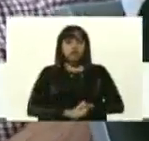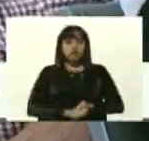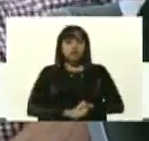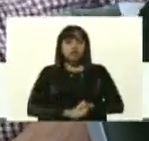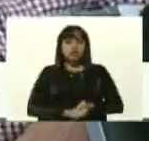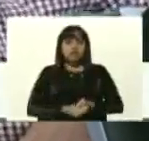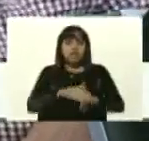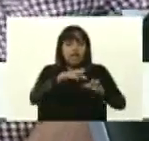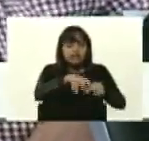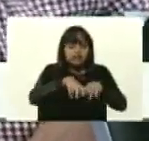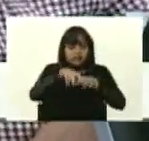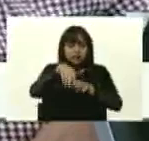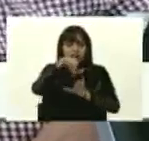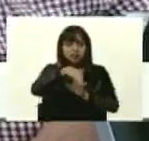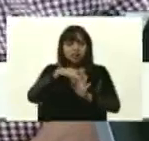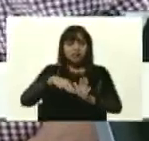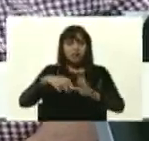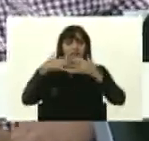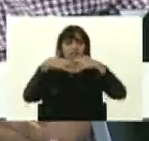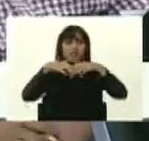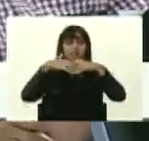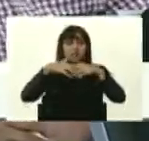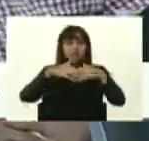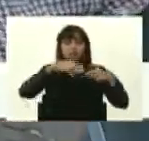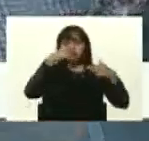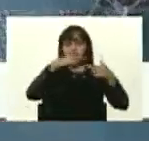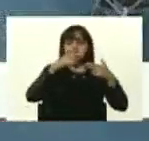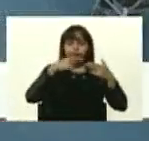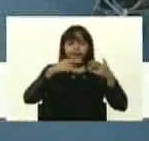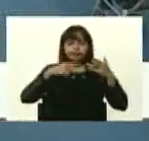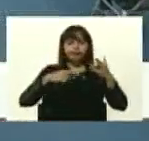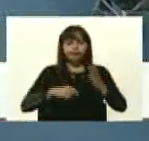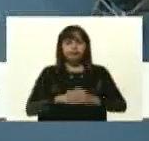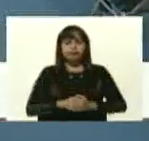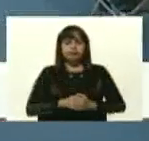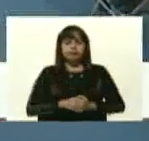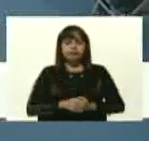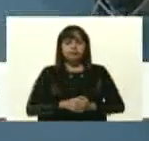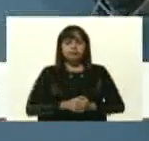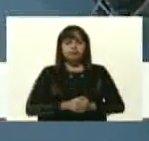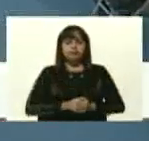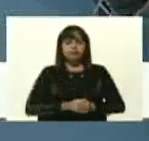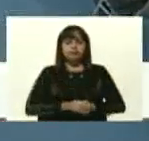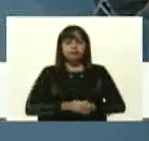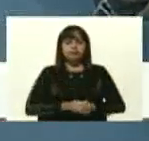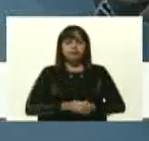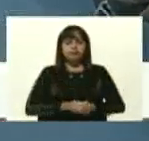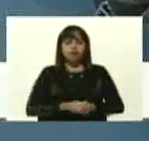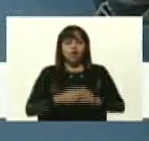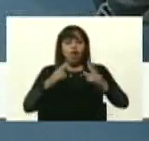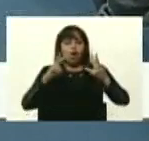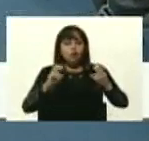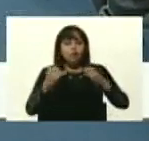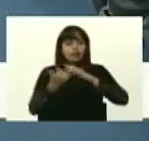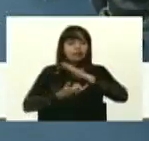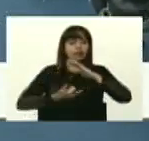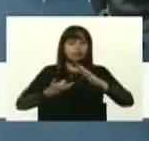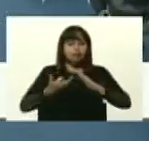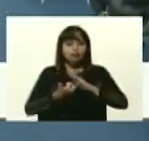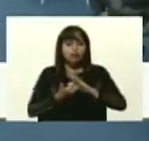agricultura, de la industria, etcétera, etcétera. Nuevas instituciones